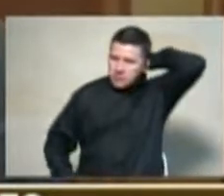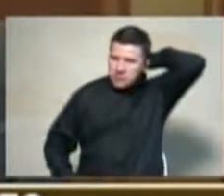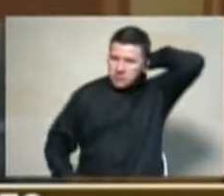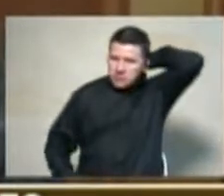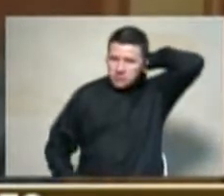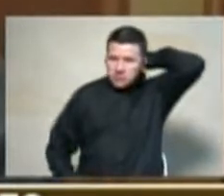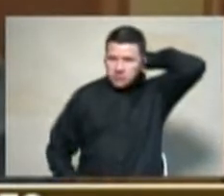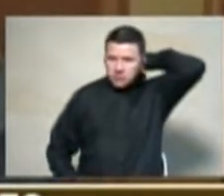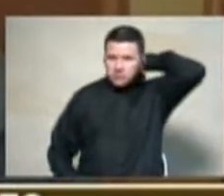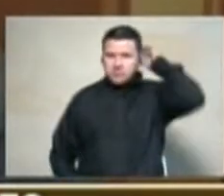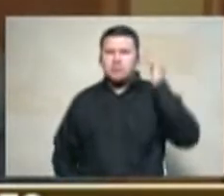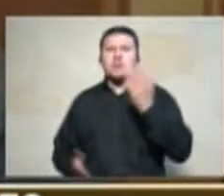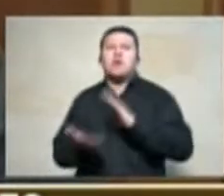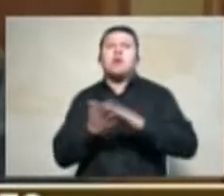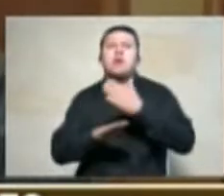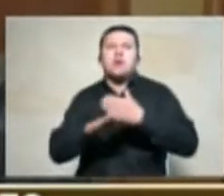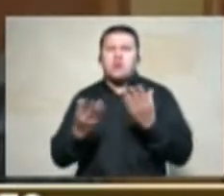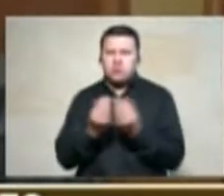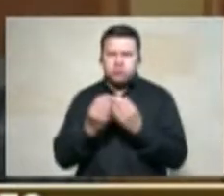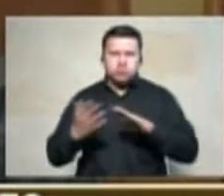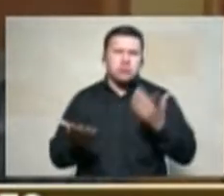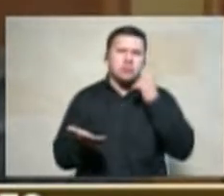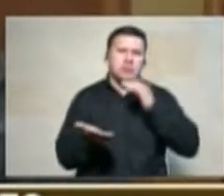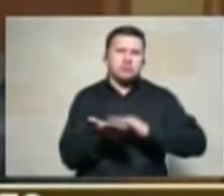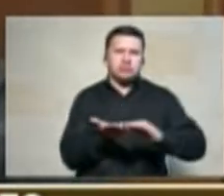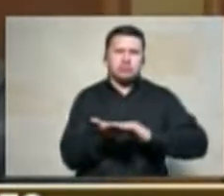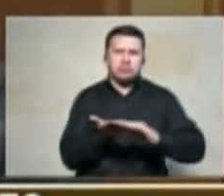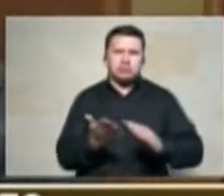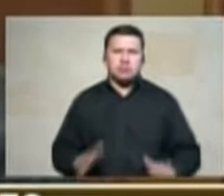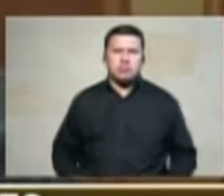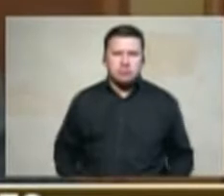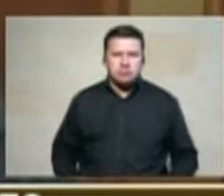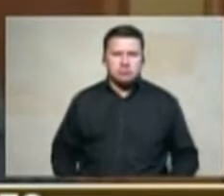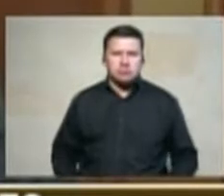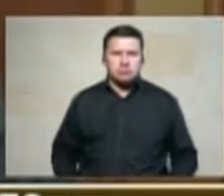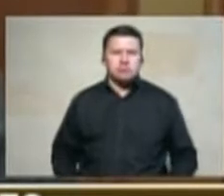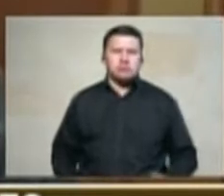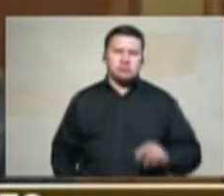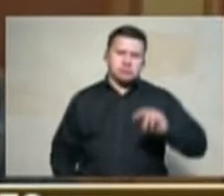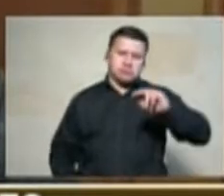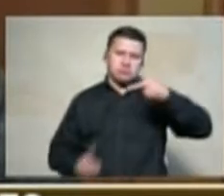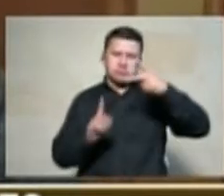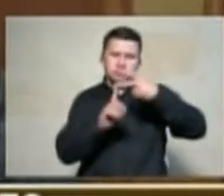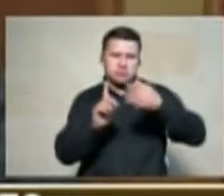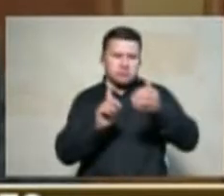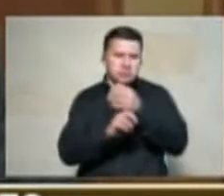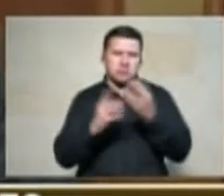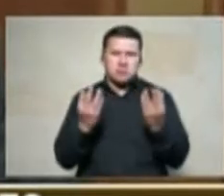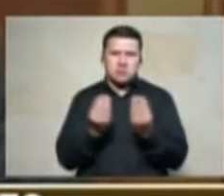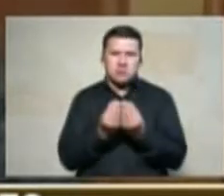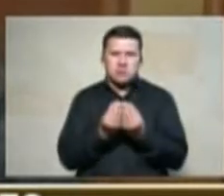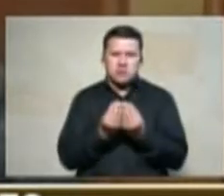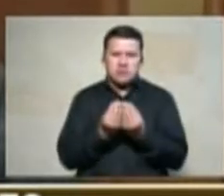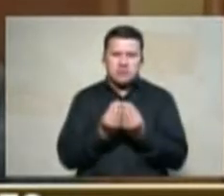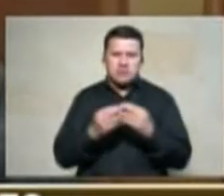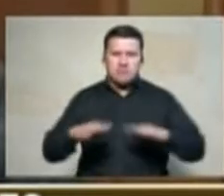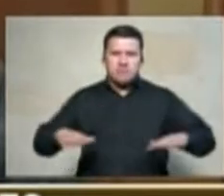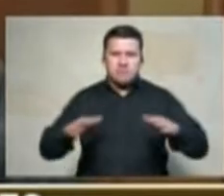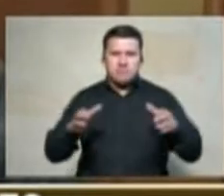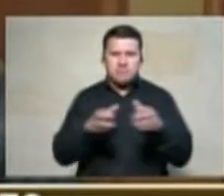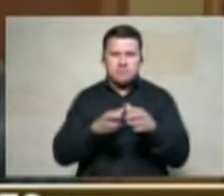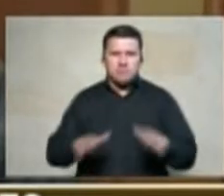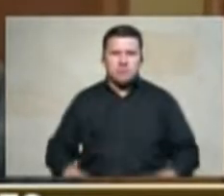damos solución a los segundos ocupantes de buena fe exenta de culpa